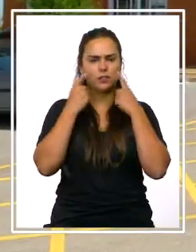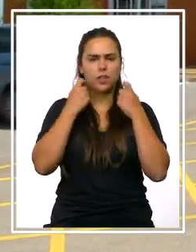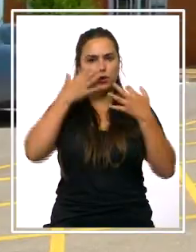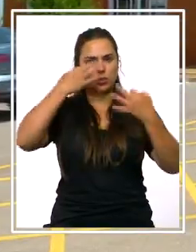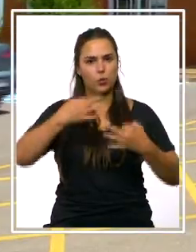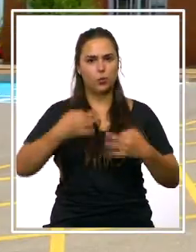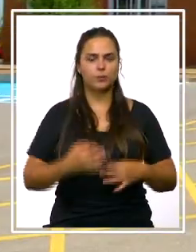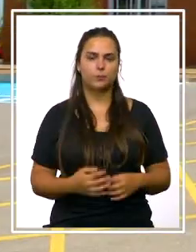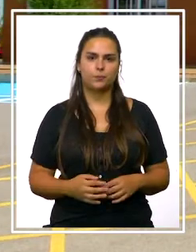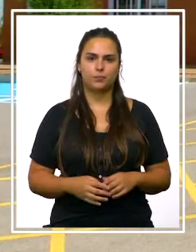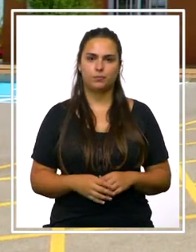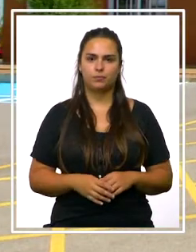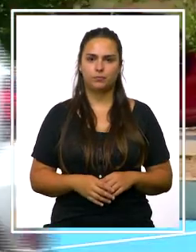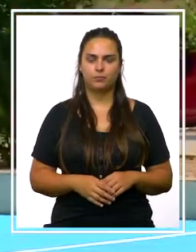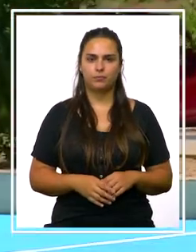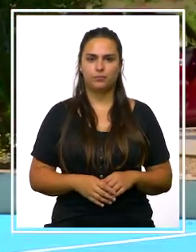saludables y seguros.